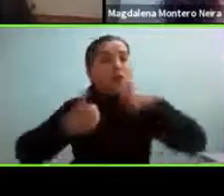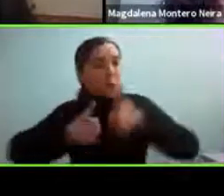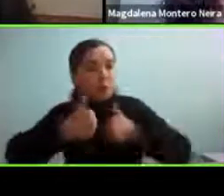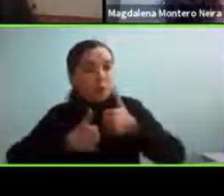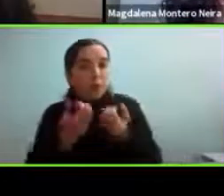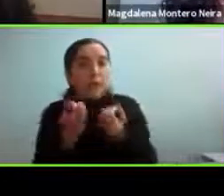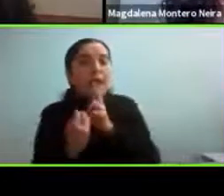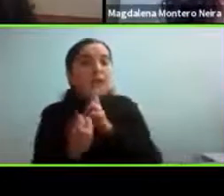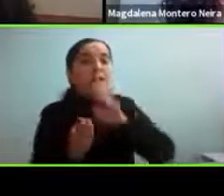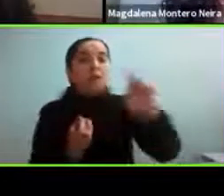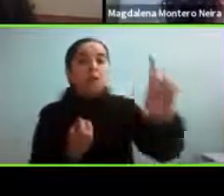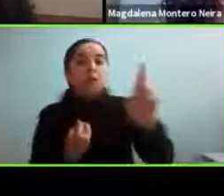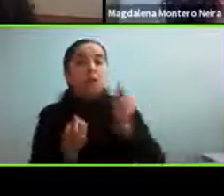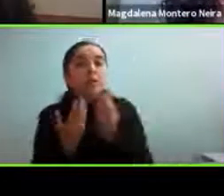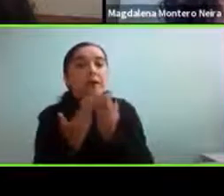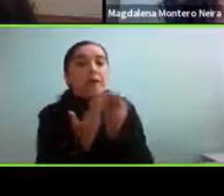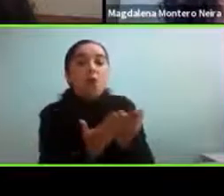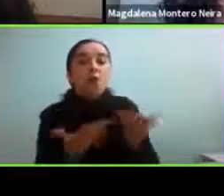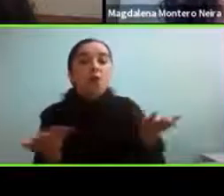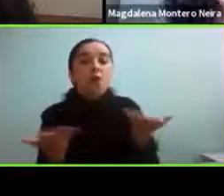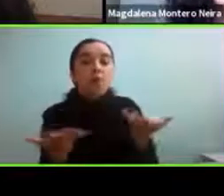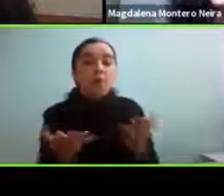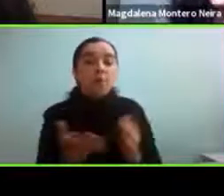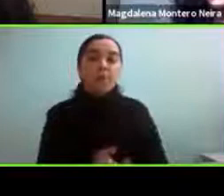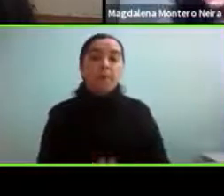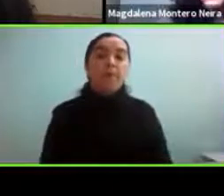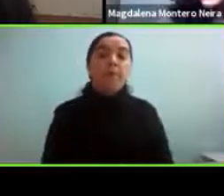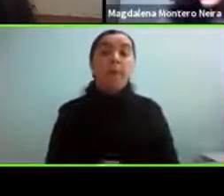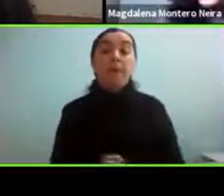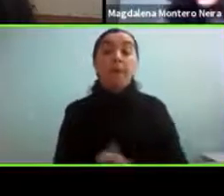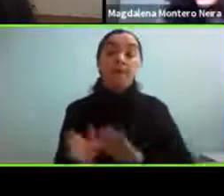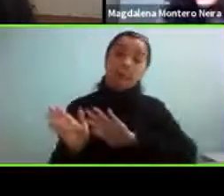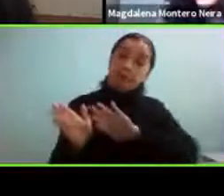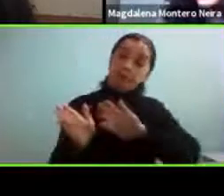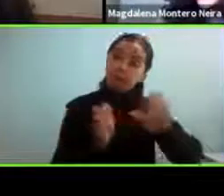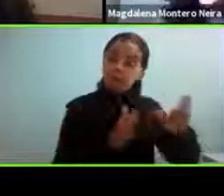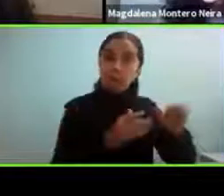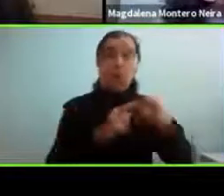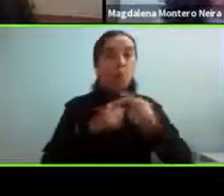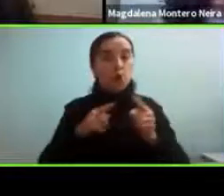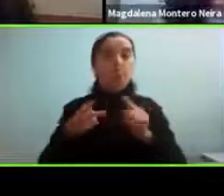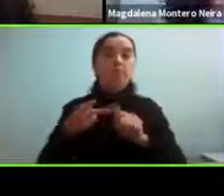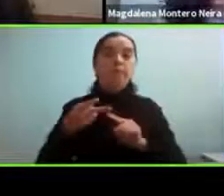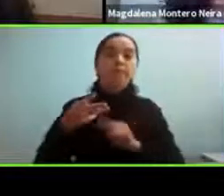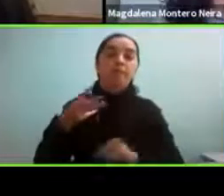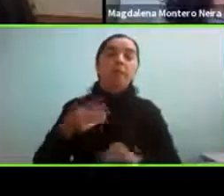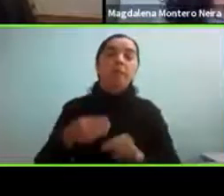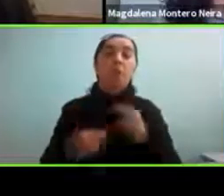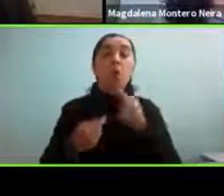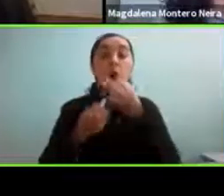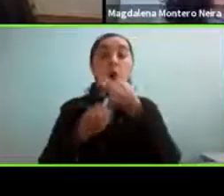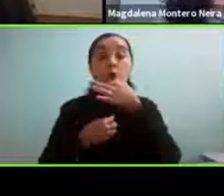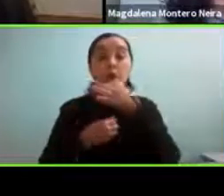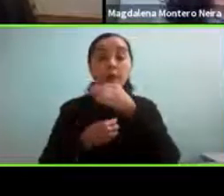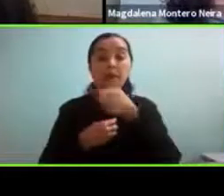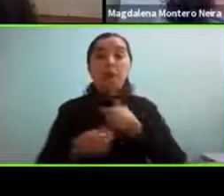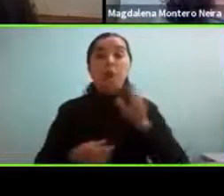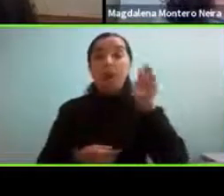respuesta otra de las cosas que aparece en los comentarios de las preguntas tiene que ver un poco con la maternidad